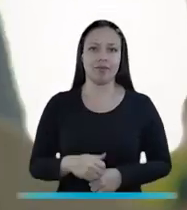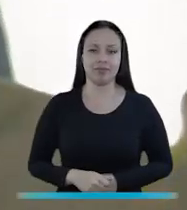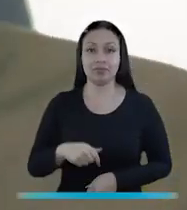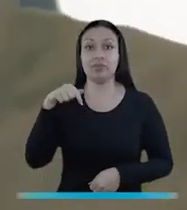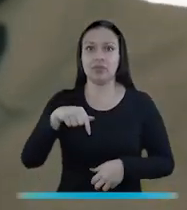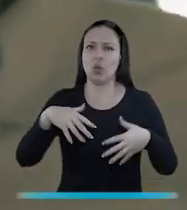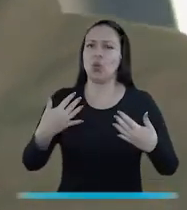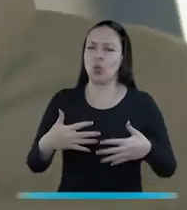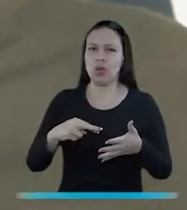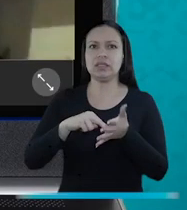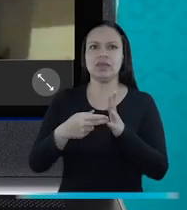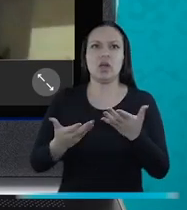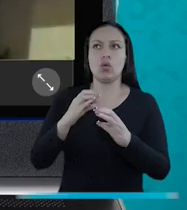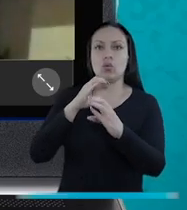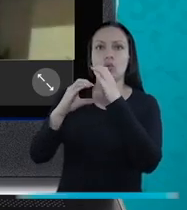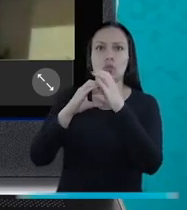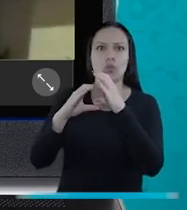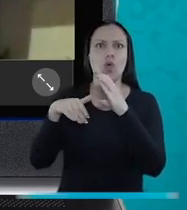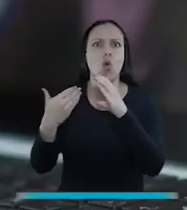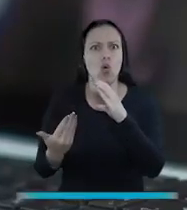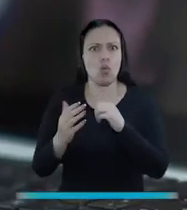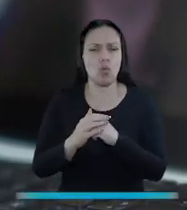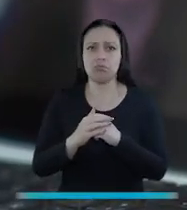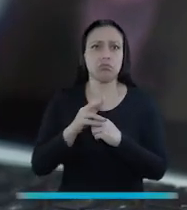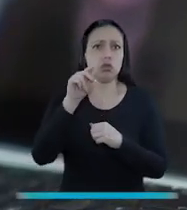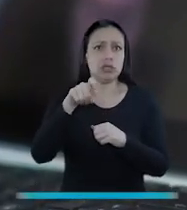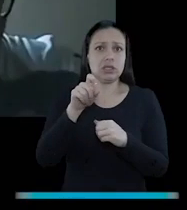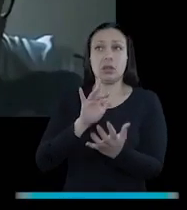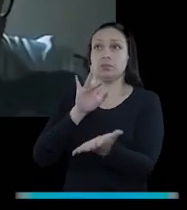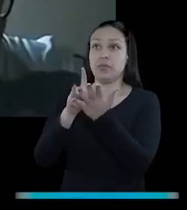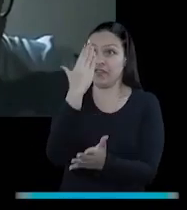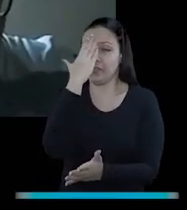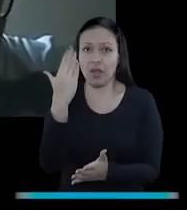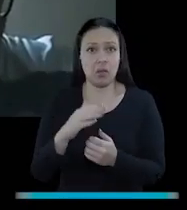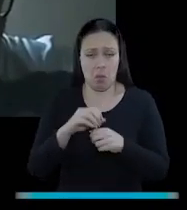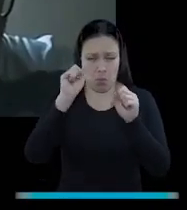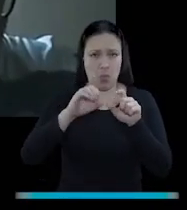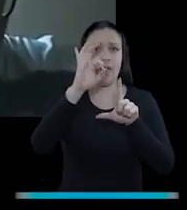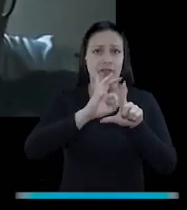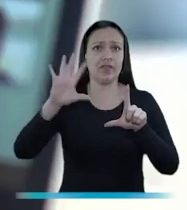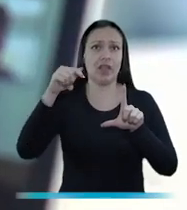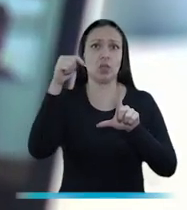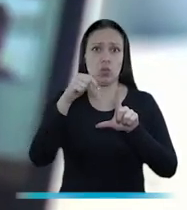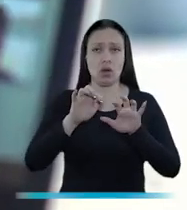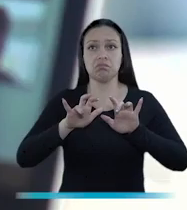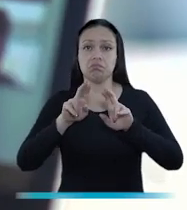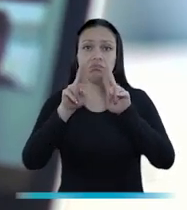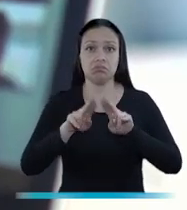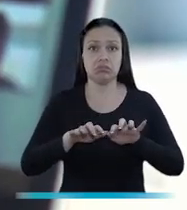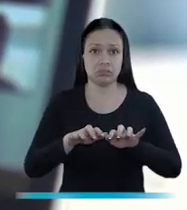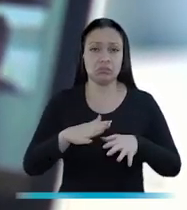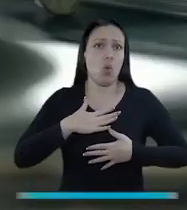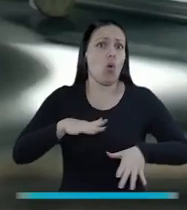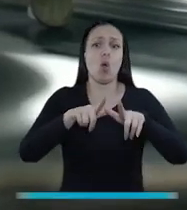en tiempos de pandemia, digamos, ha sido un canal extraordinario para que las personas, sin la necesidad de la presencialidad, pueda resolver